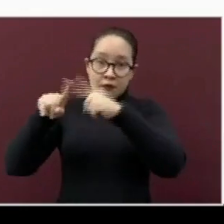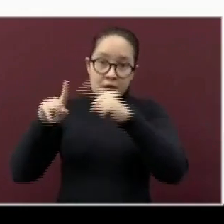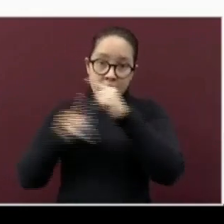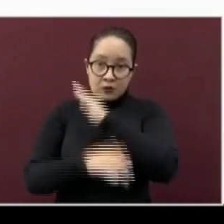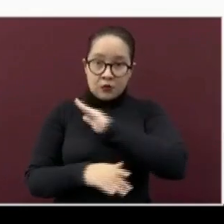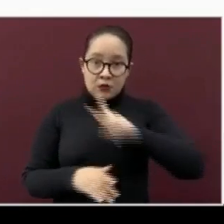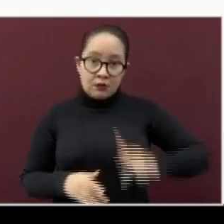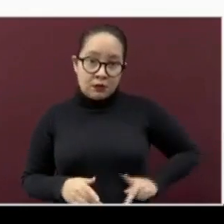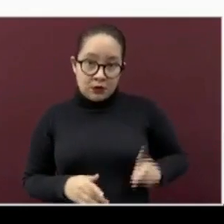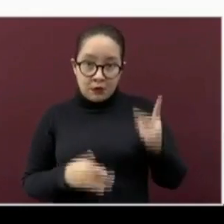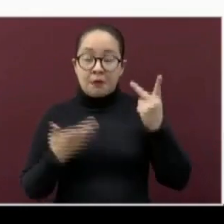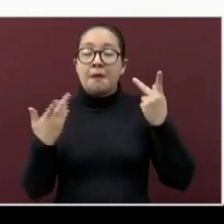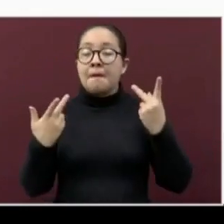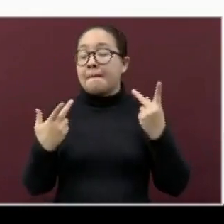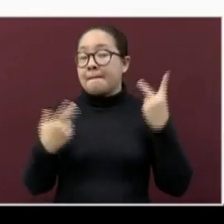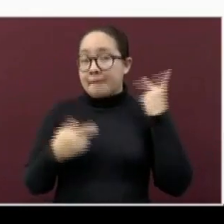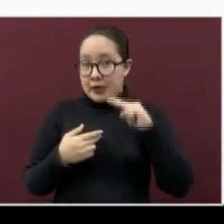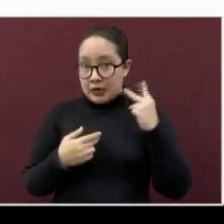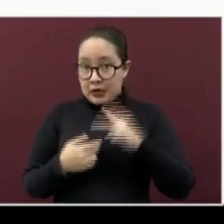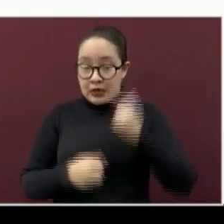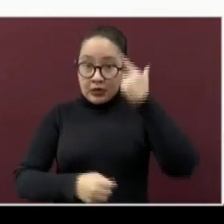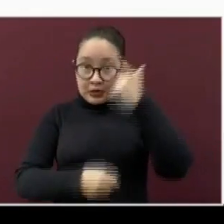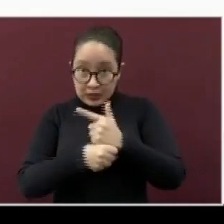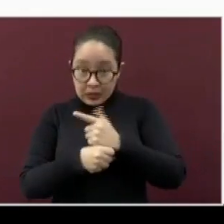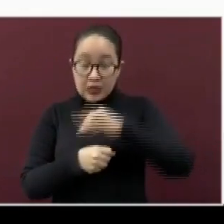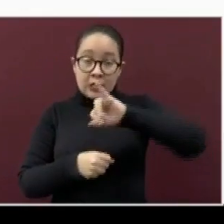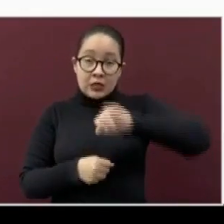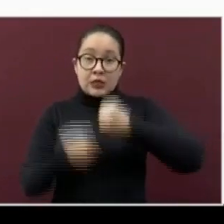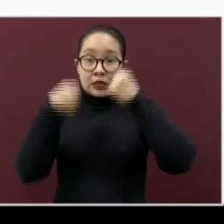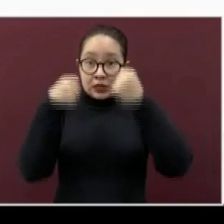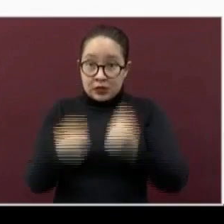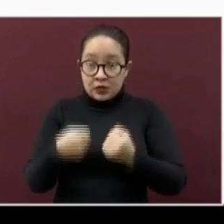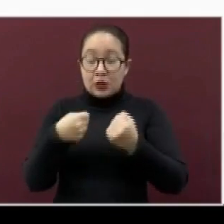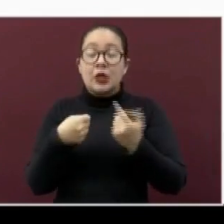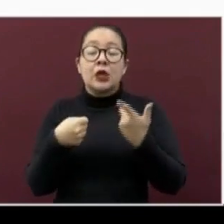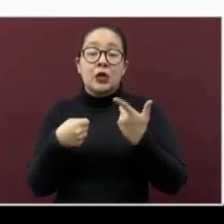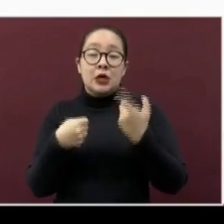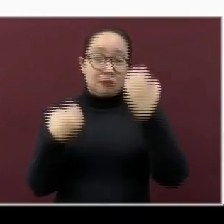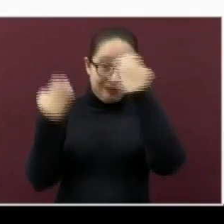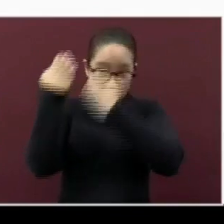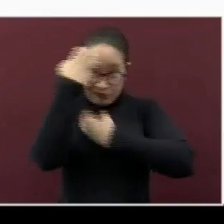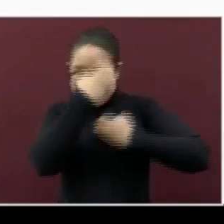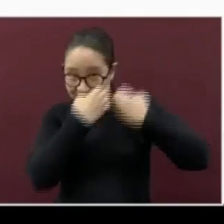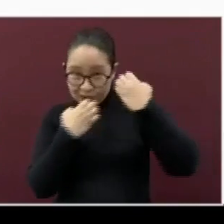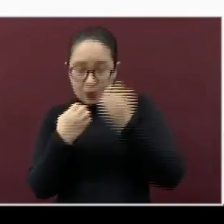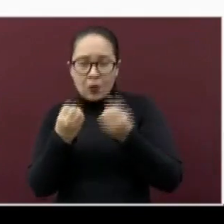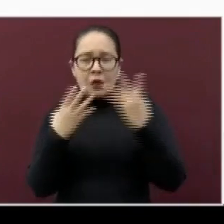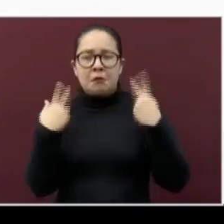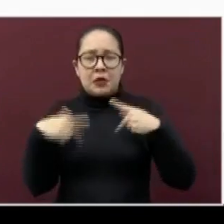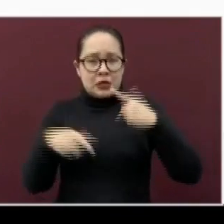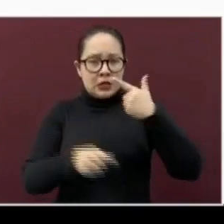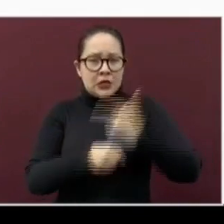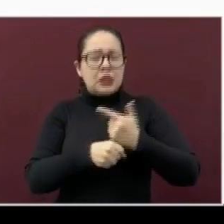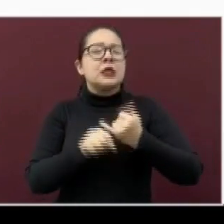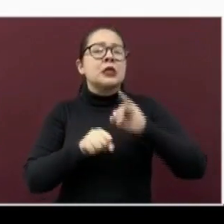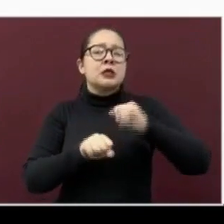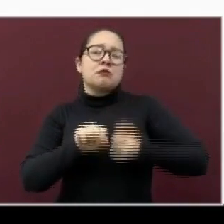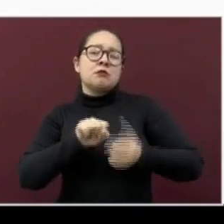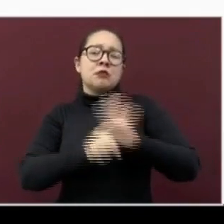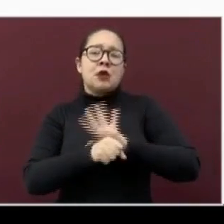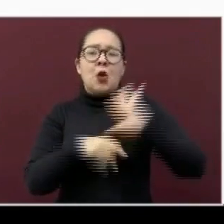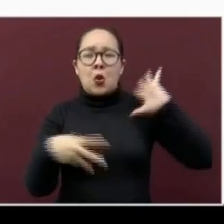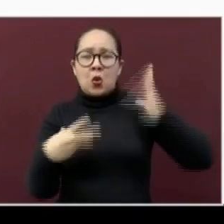Así también, los casos con resultado positivo a las pruebas confirmatorias para el SARS-CoV-2 suman